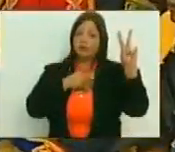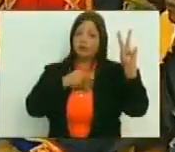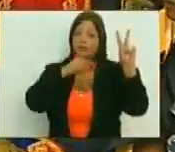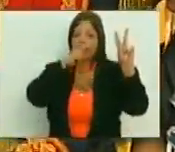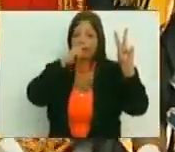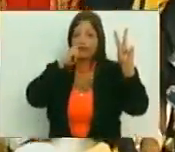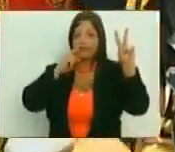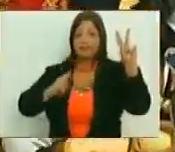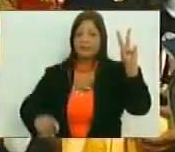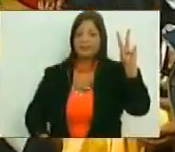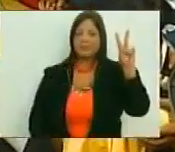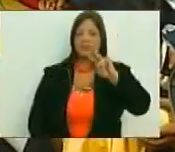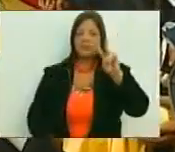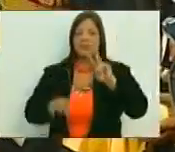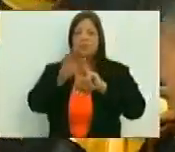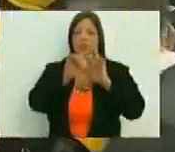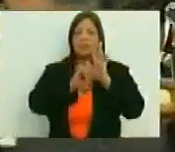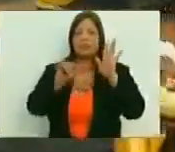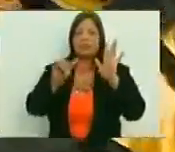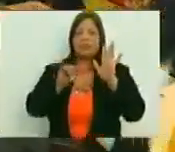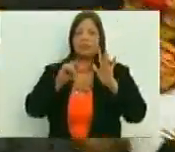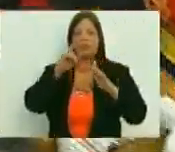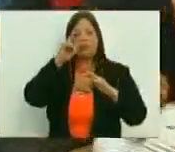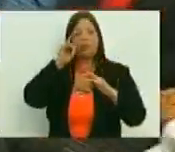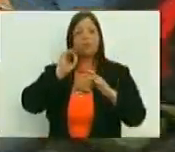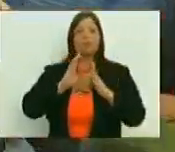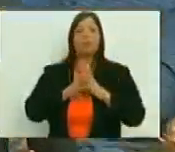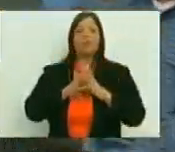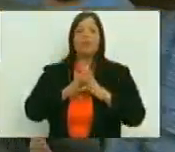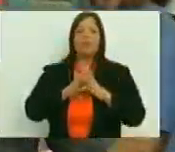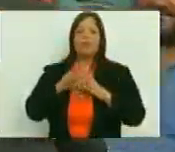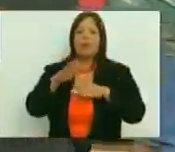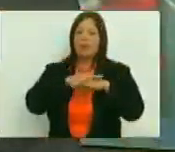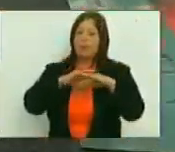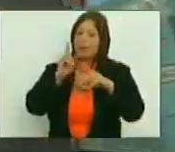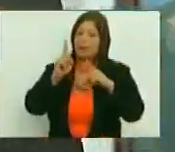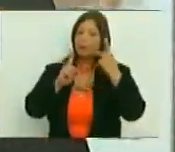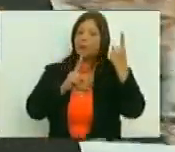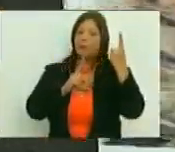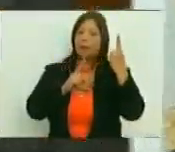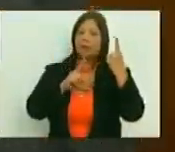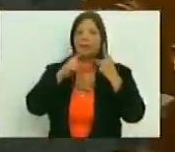constituyente Juan Francisco Escalona para leer el decreto.